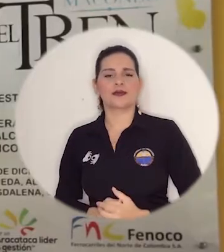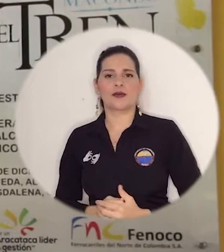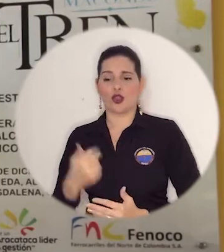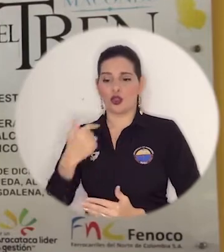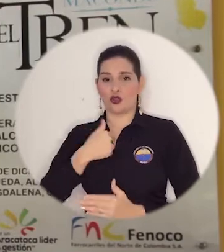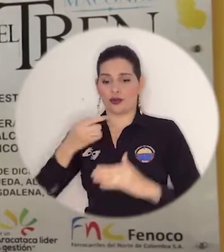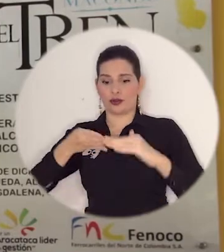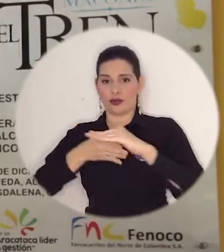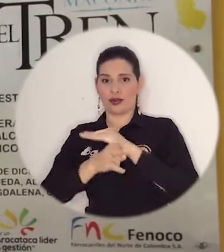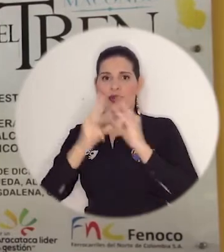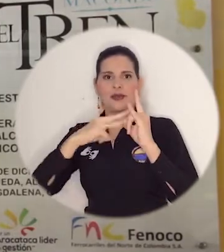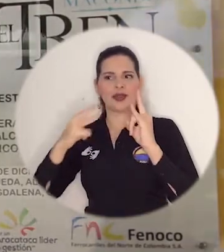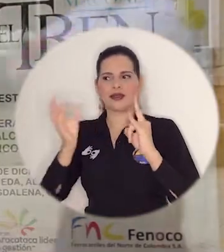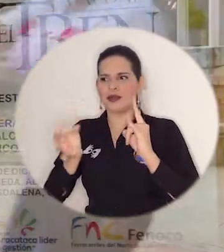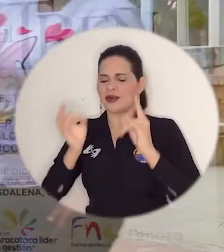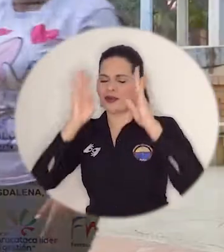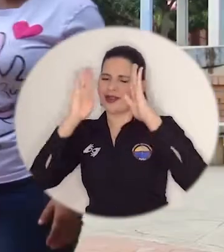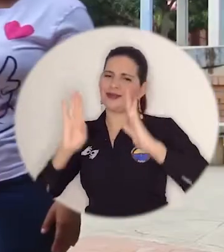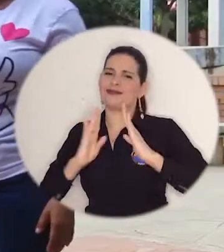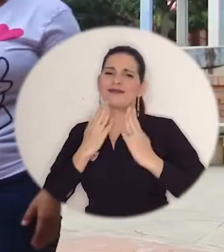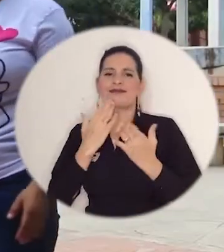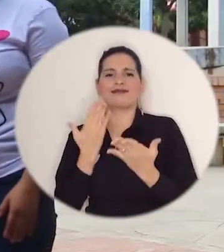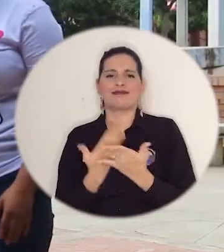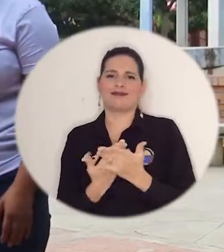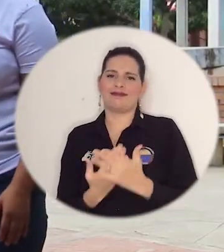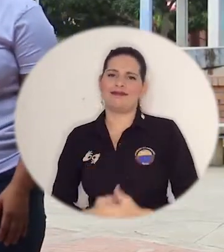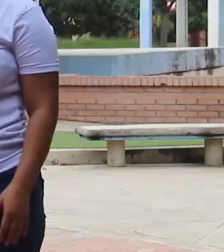entré a la universidad siempre nos ha tenido en cuenta.